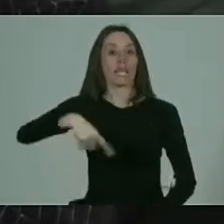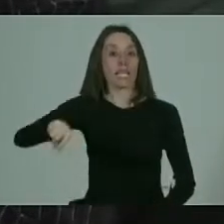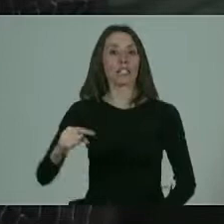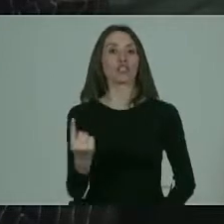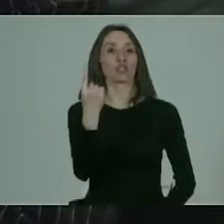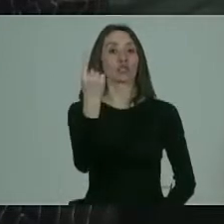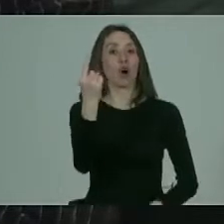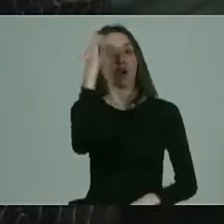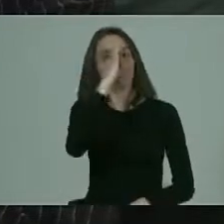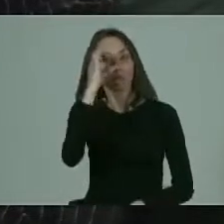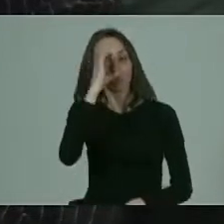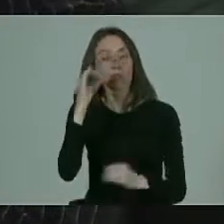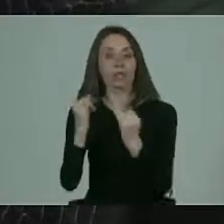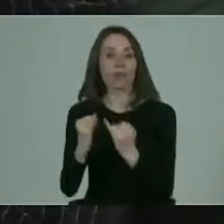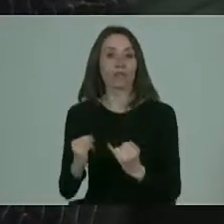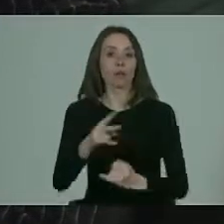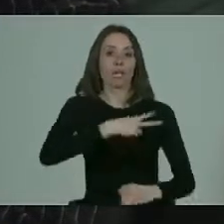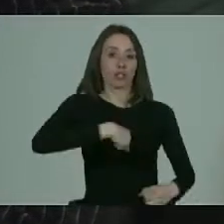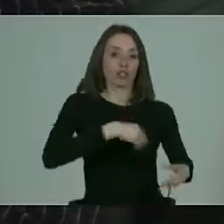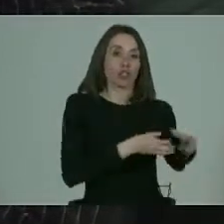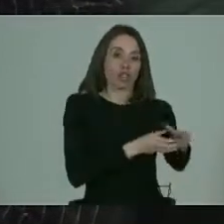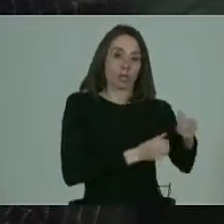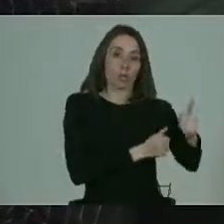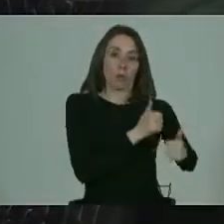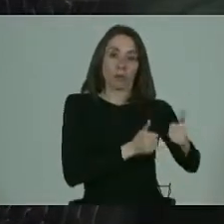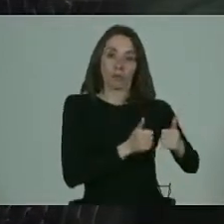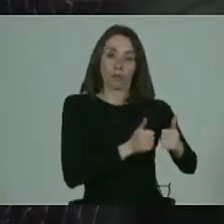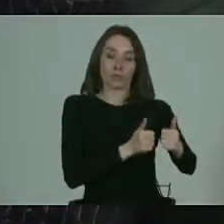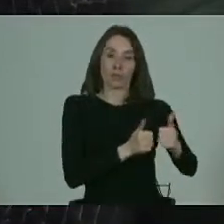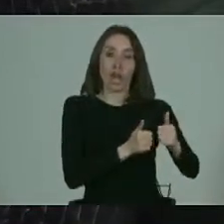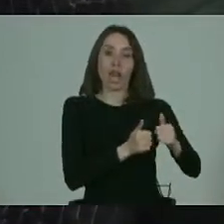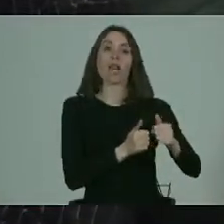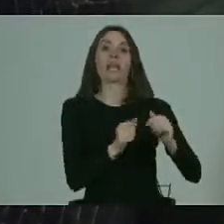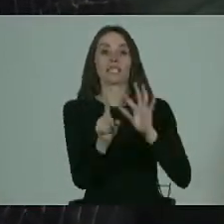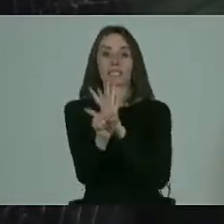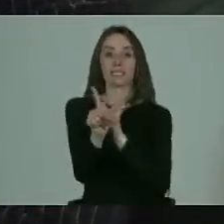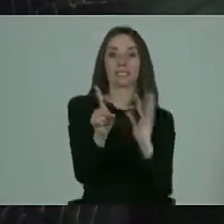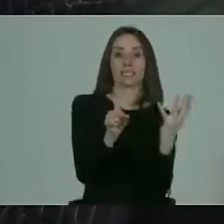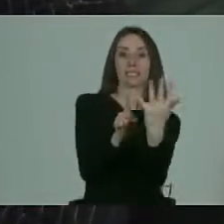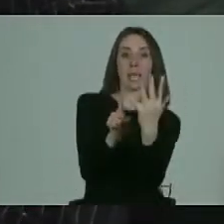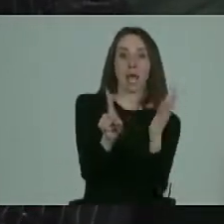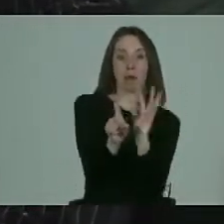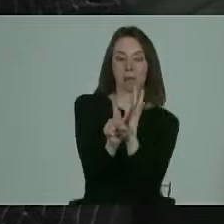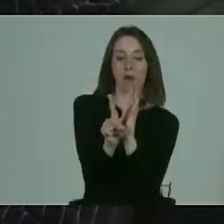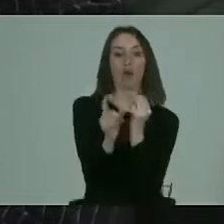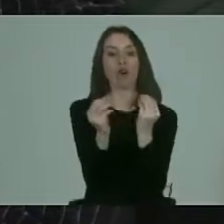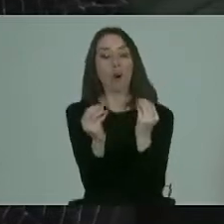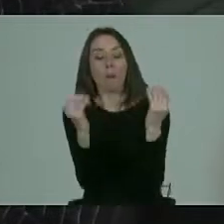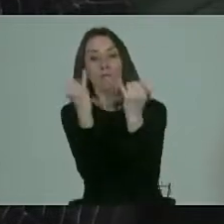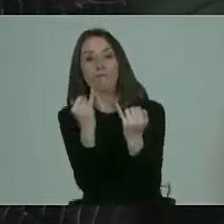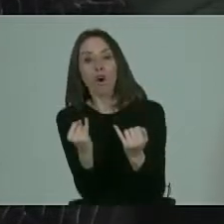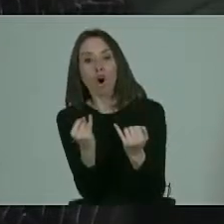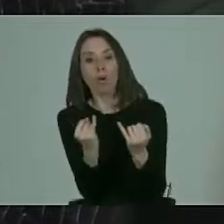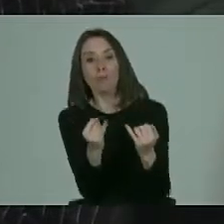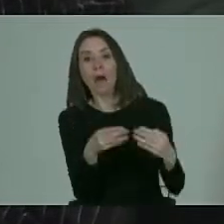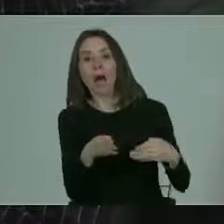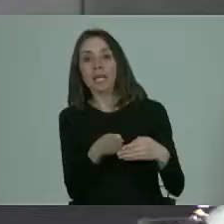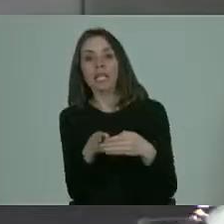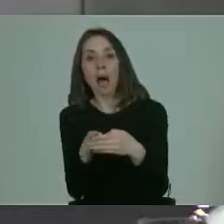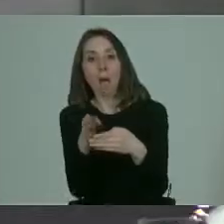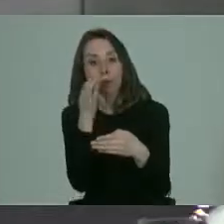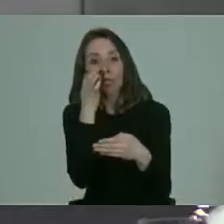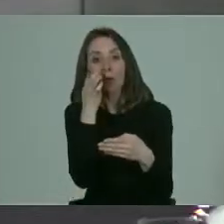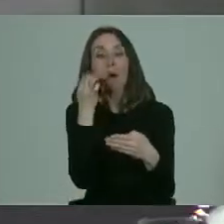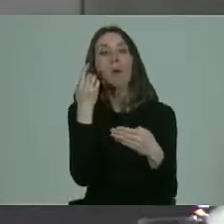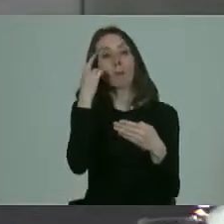solo los que tienen que buscar la forma y nosotros el equipo profesional que estamos pululando alrededor de ellos tenemos que encontrar la forma el camino que nos